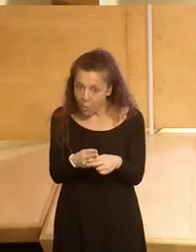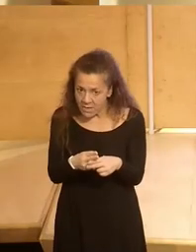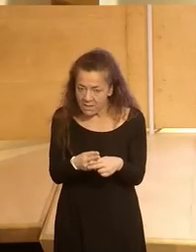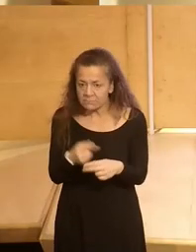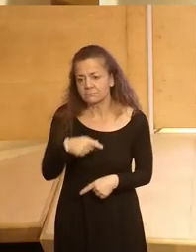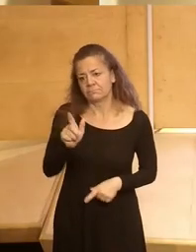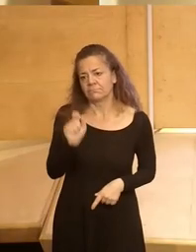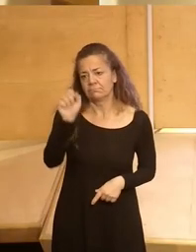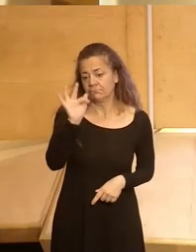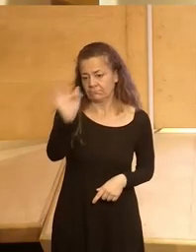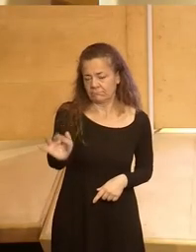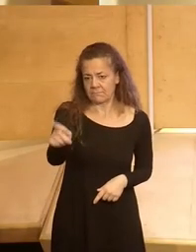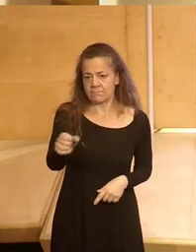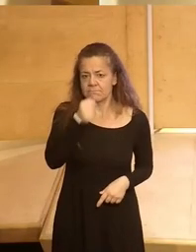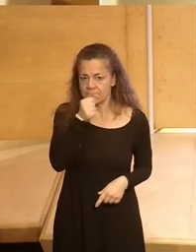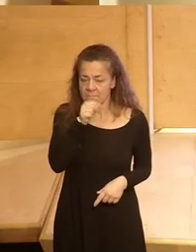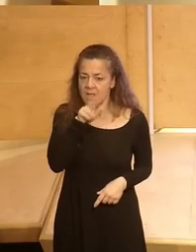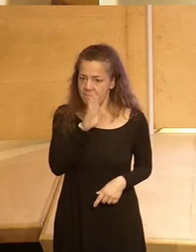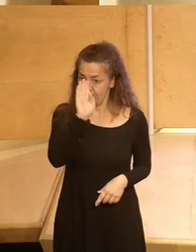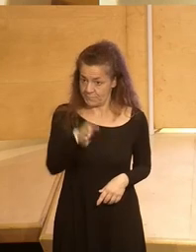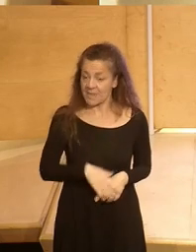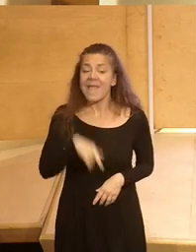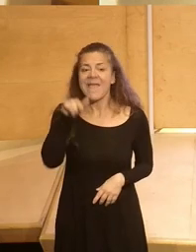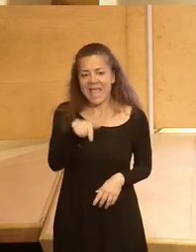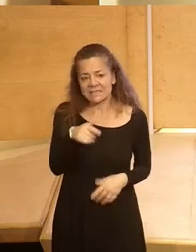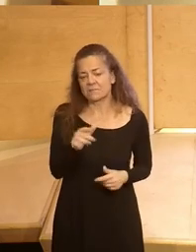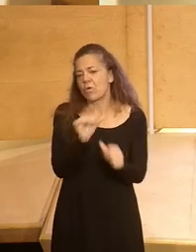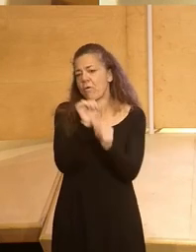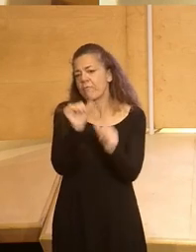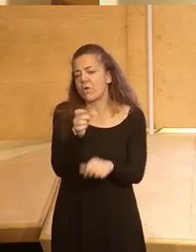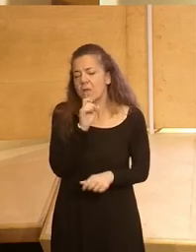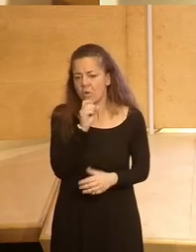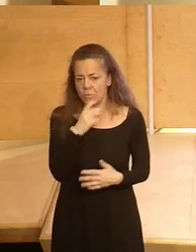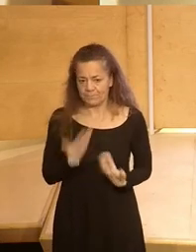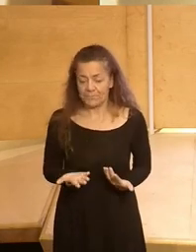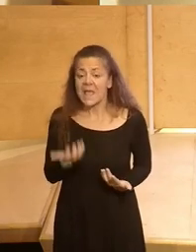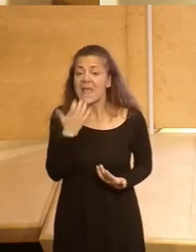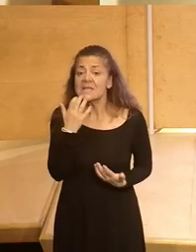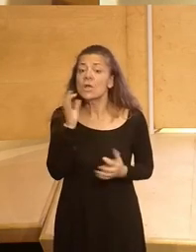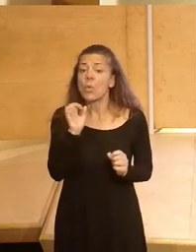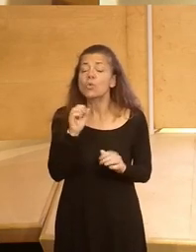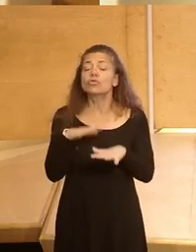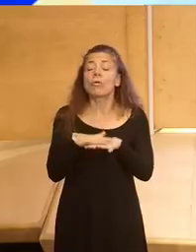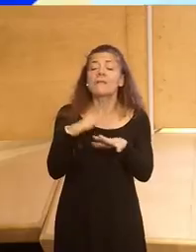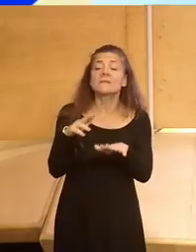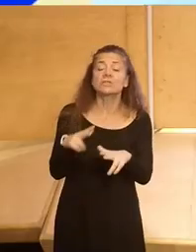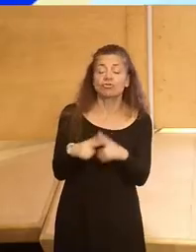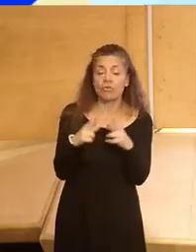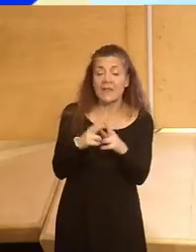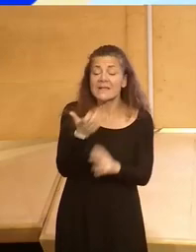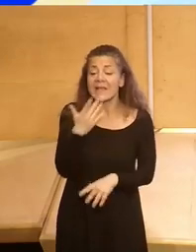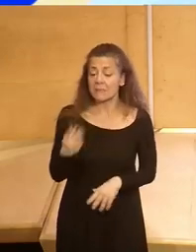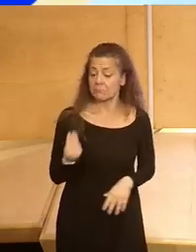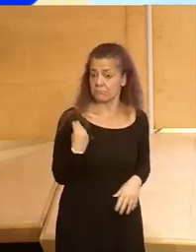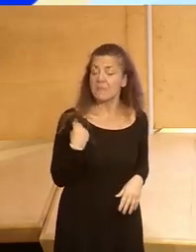os va a dar la palabra y os acercan al micrófono. Esa será la forma de hacerlo. Si estáis siguiéndonos por las redes sociales y queréis trasladarnos una